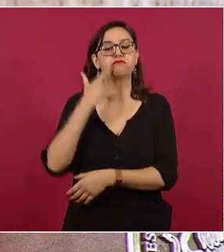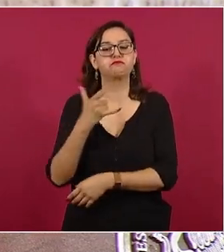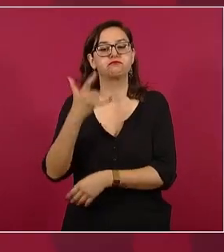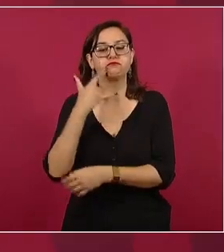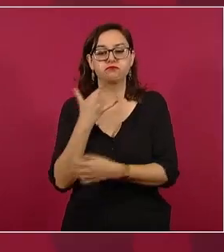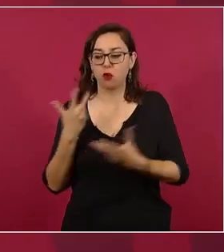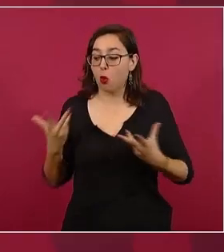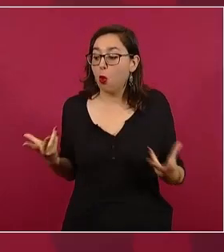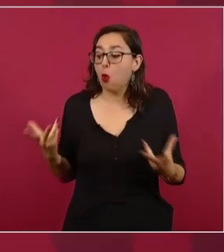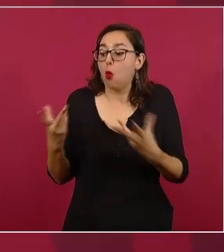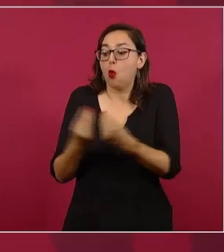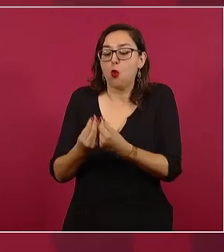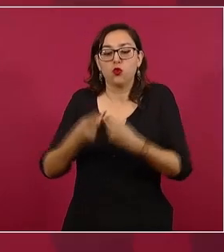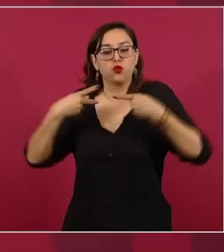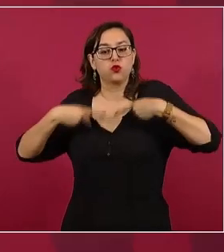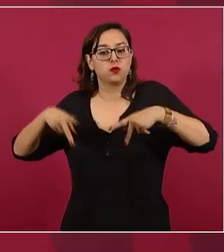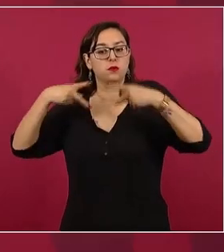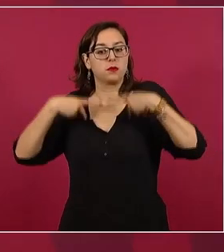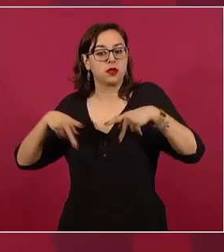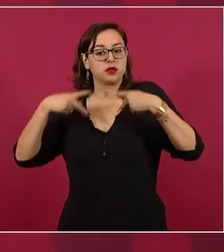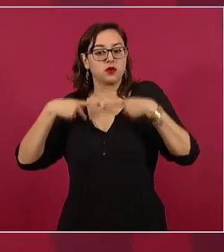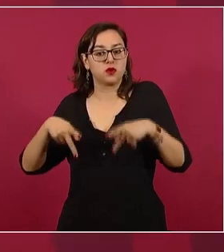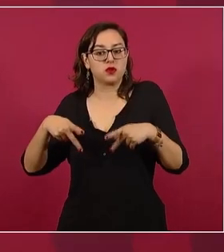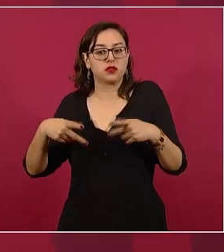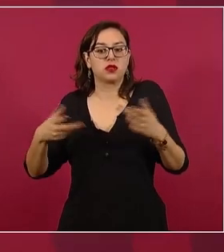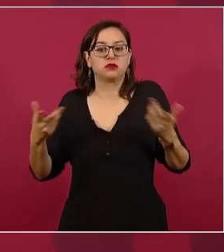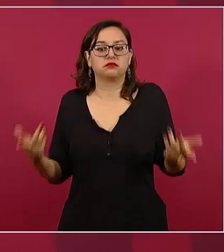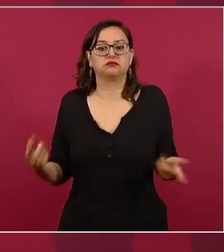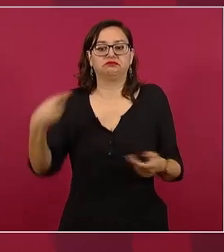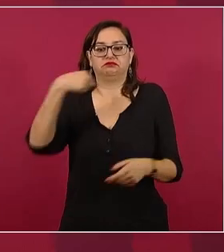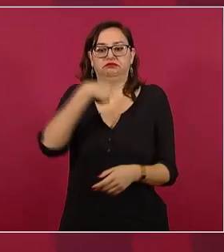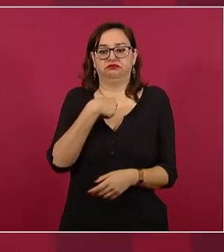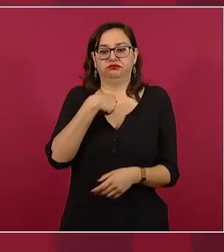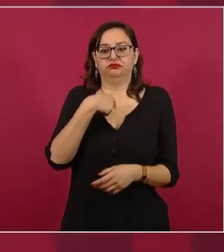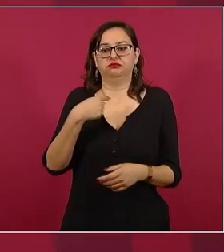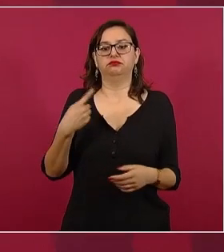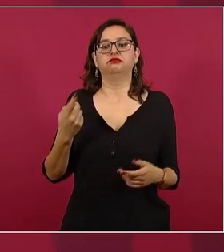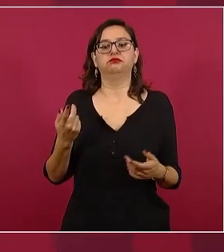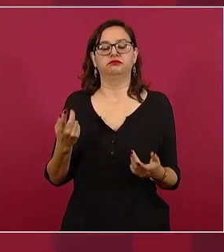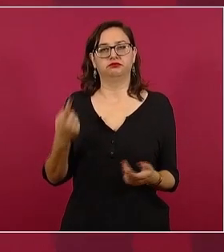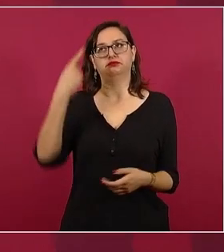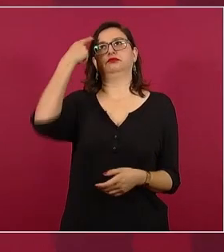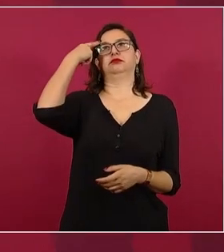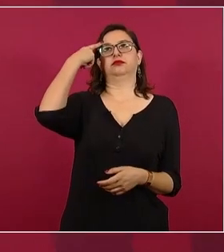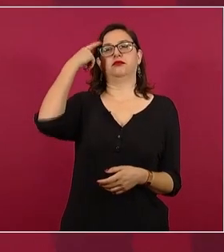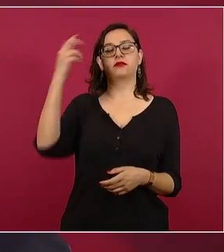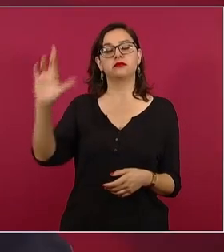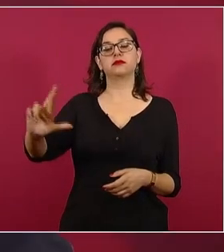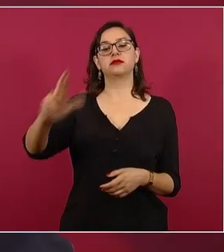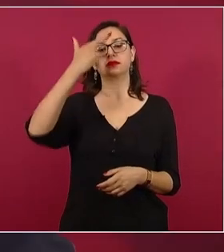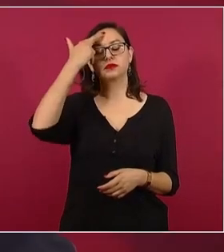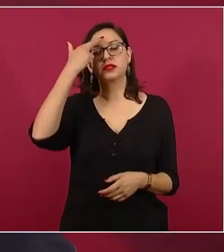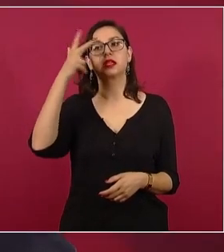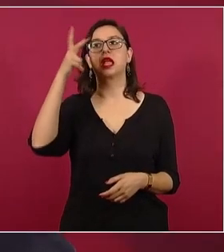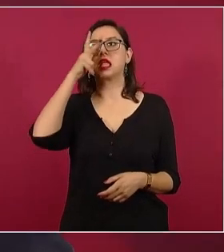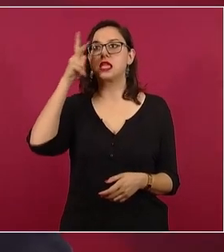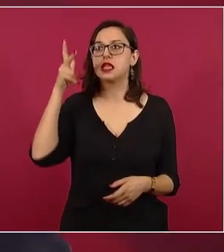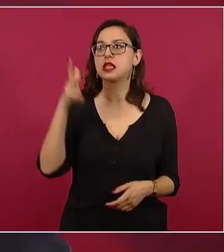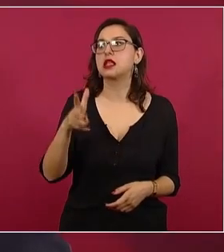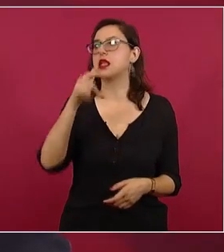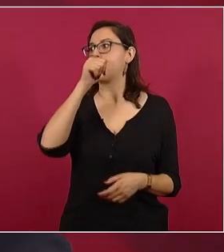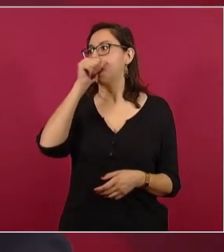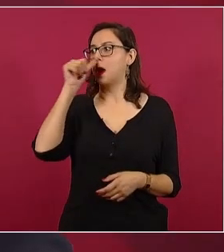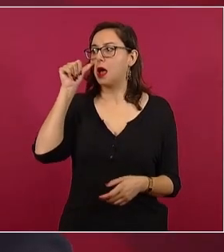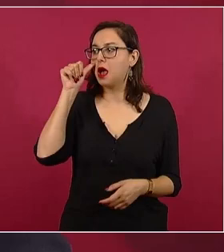y de Morelos y de Juárez, y de Villa y de Zapata,